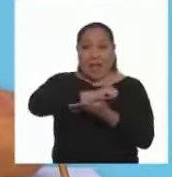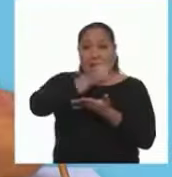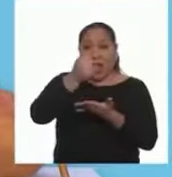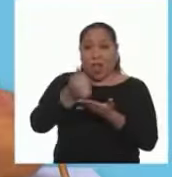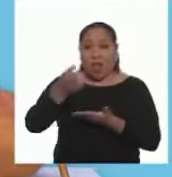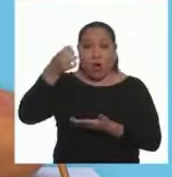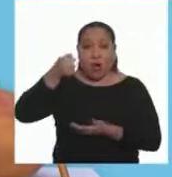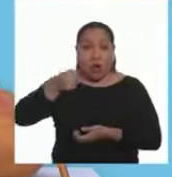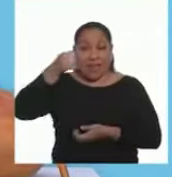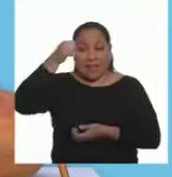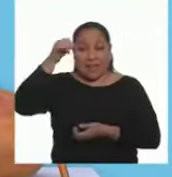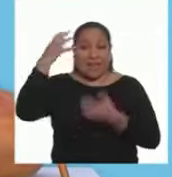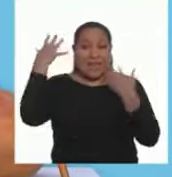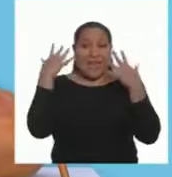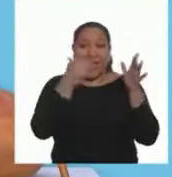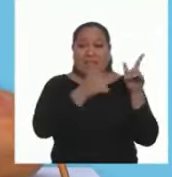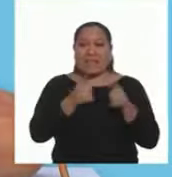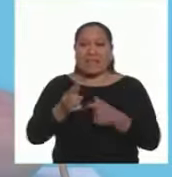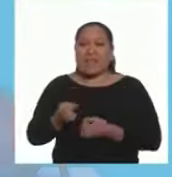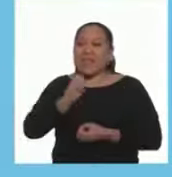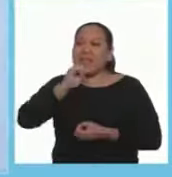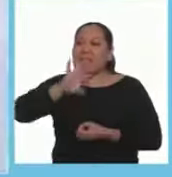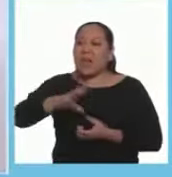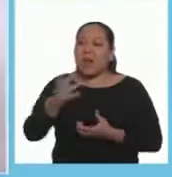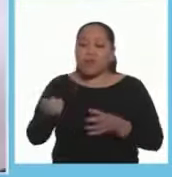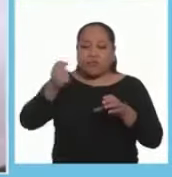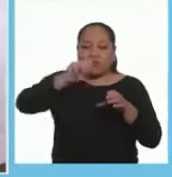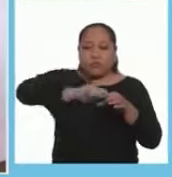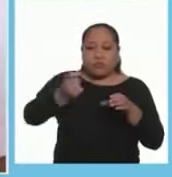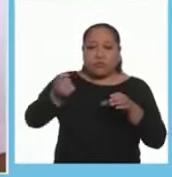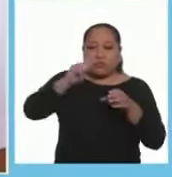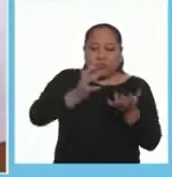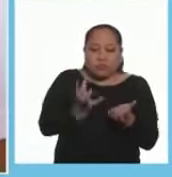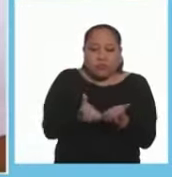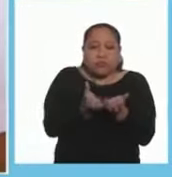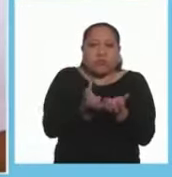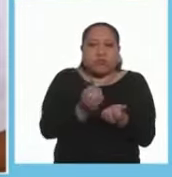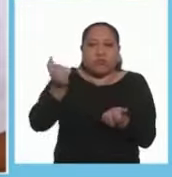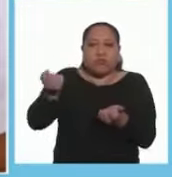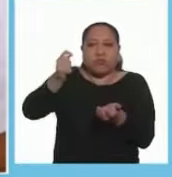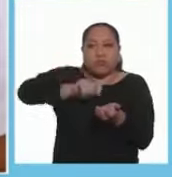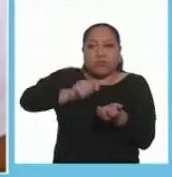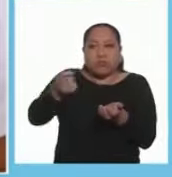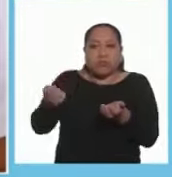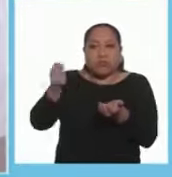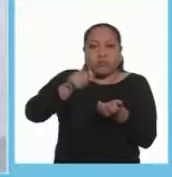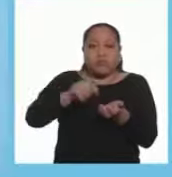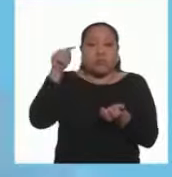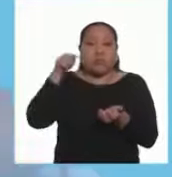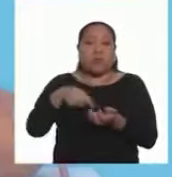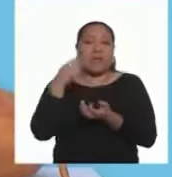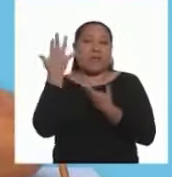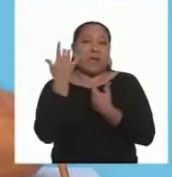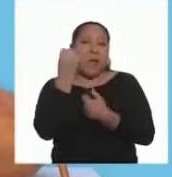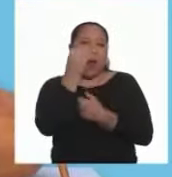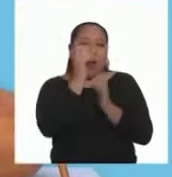Cuando el arroz con leche esté listo Díganle que lo van a servir en unos recipientes Y esperen